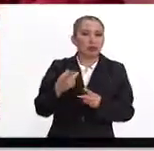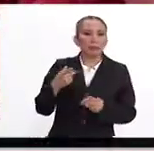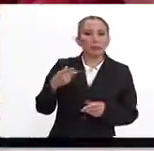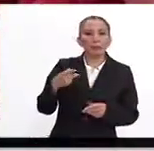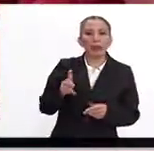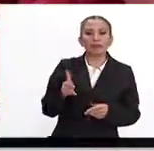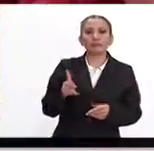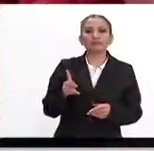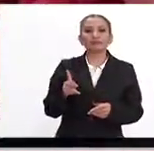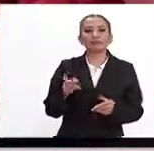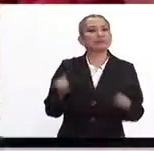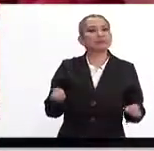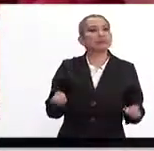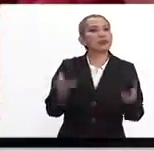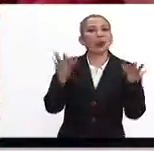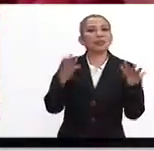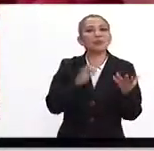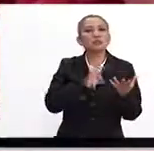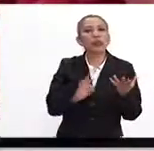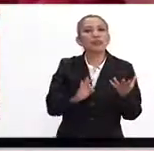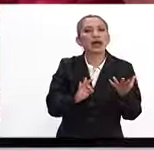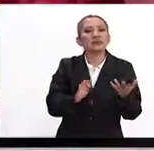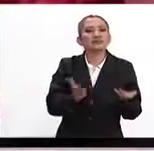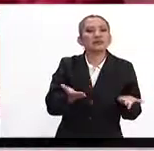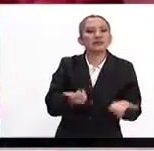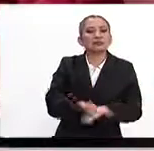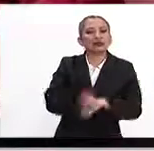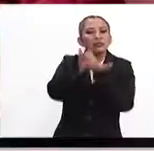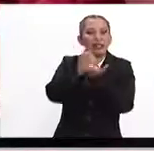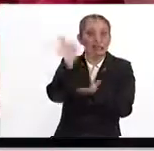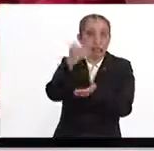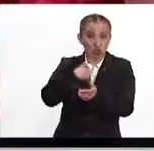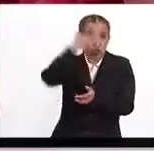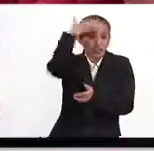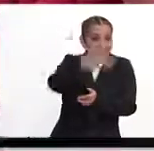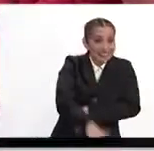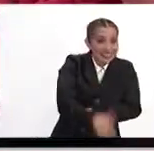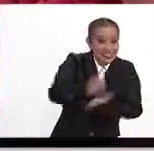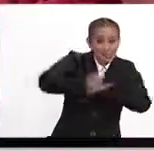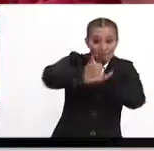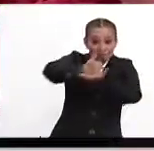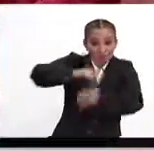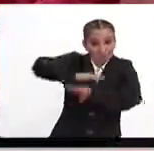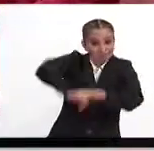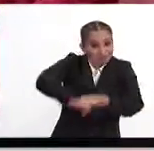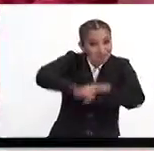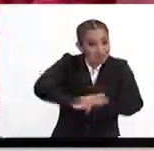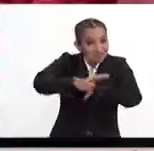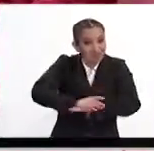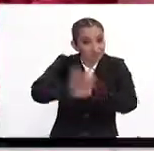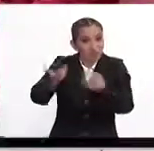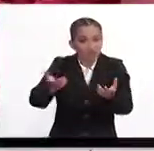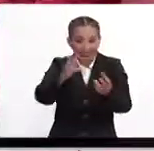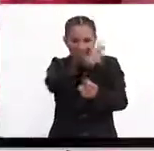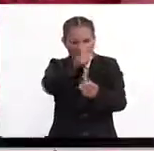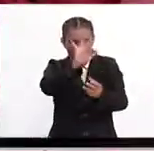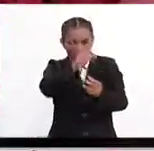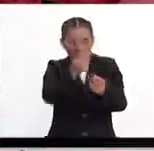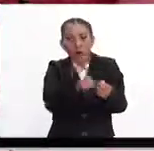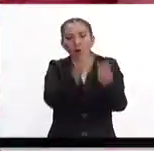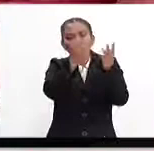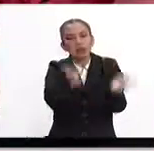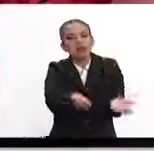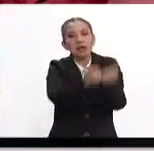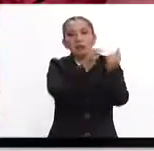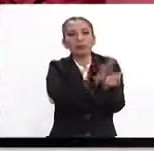¿cuántas se podrían haber evitado si se hubiera actuado con una reanimación cardiovascular por una